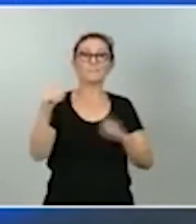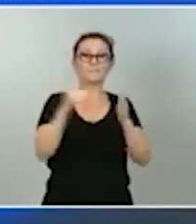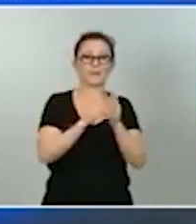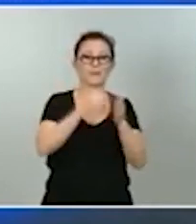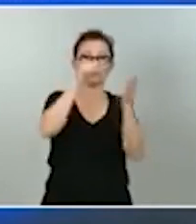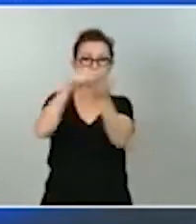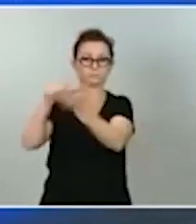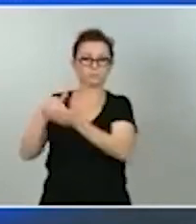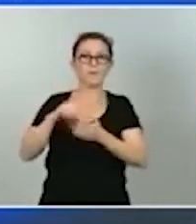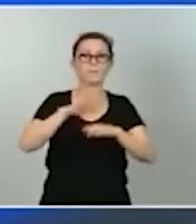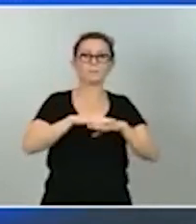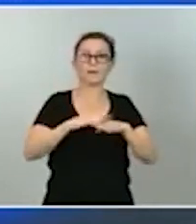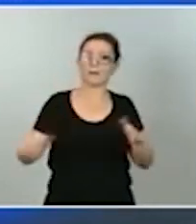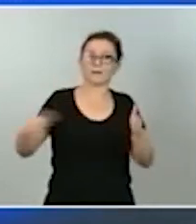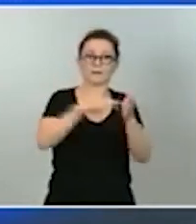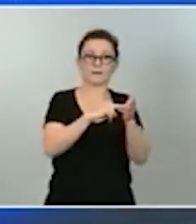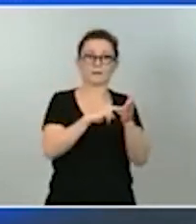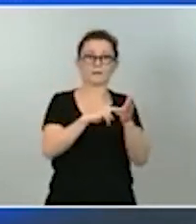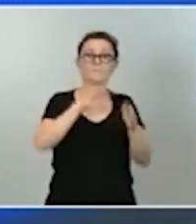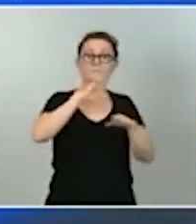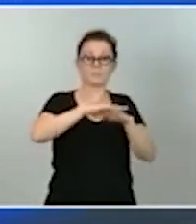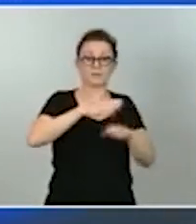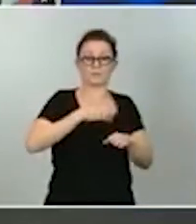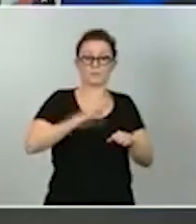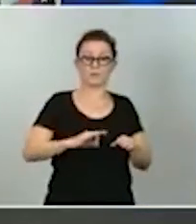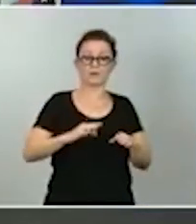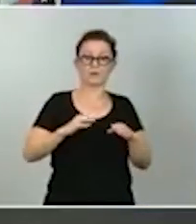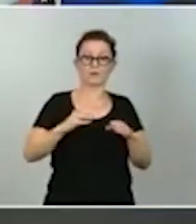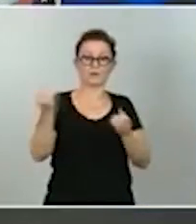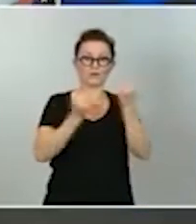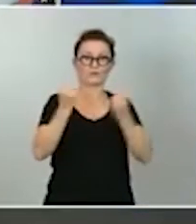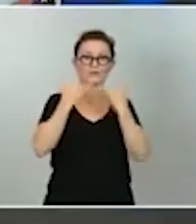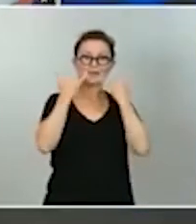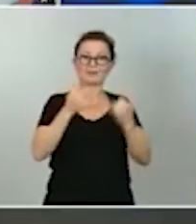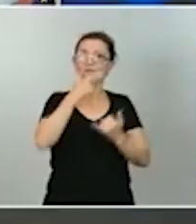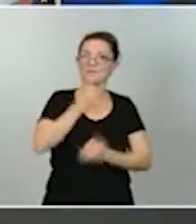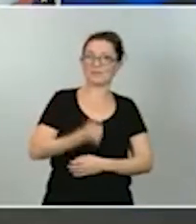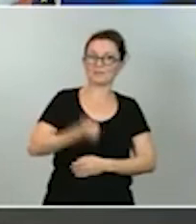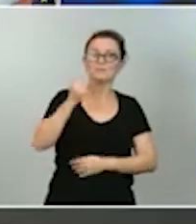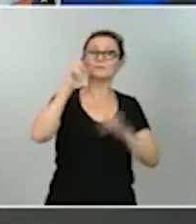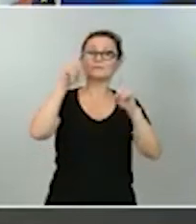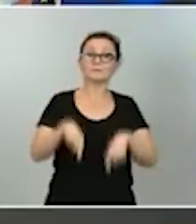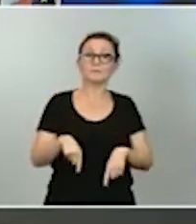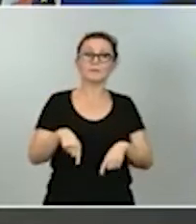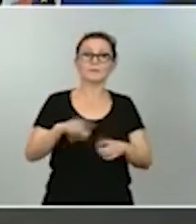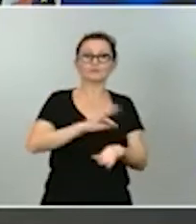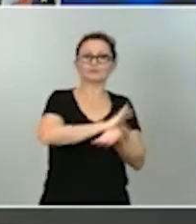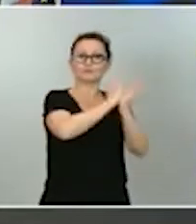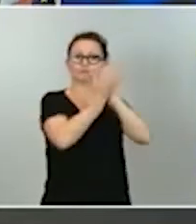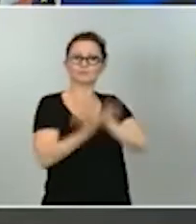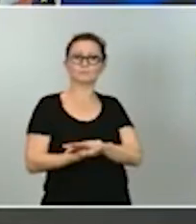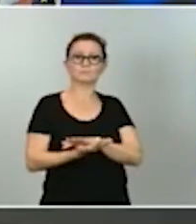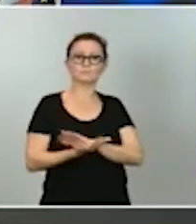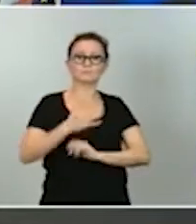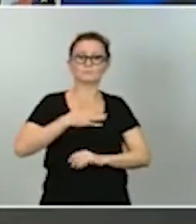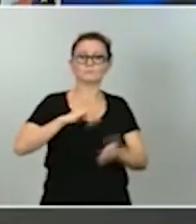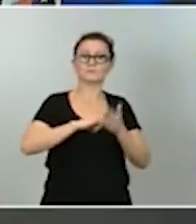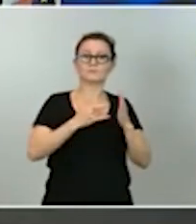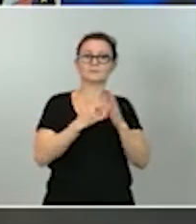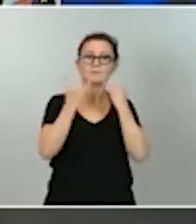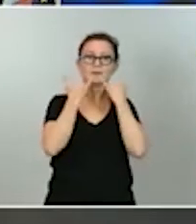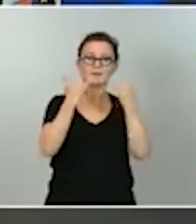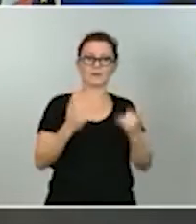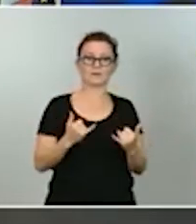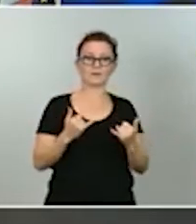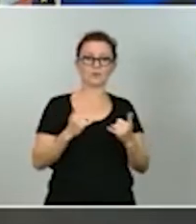la implantación del vehículo eléctrico. Aceleraremos la transformación a gran escala de nuestro sistema energético para